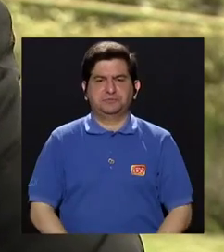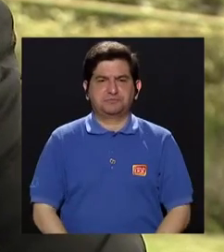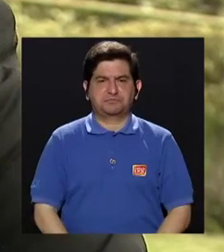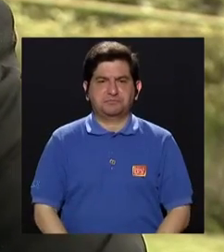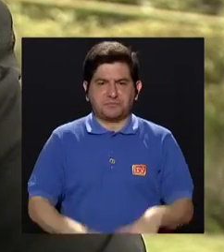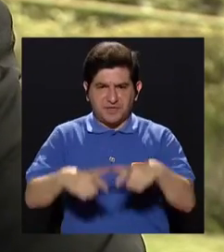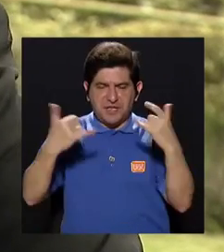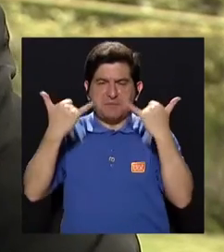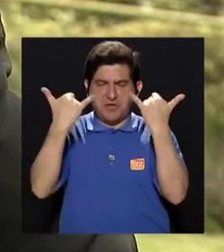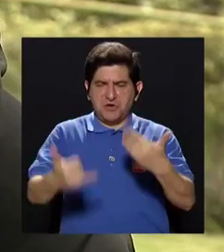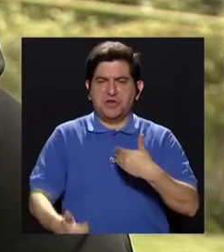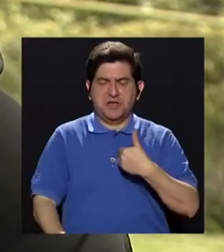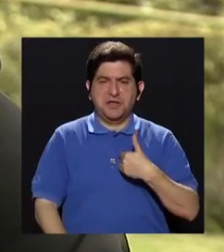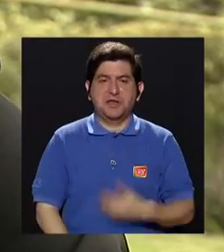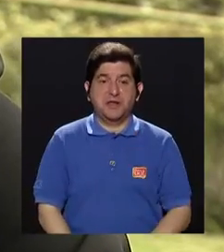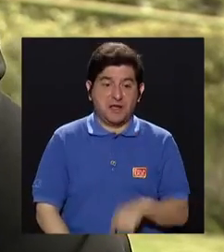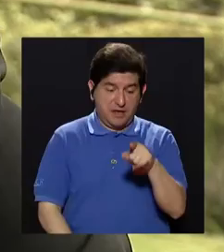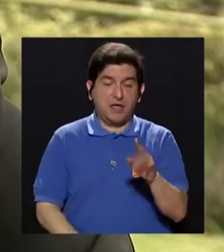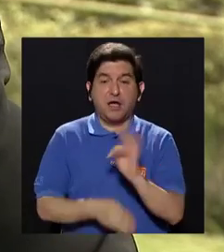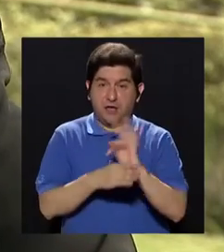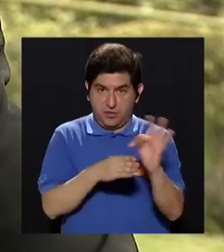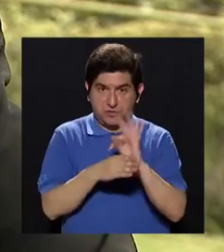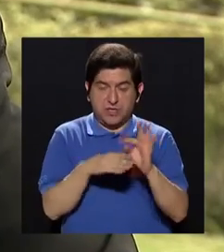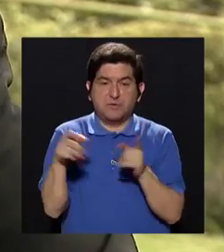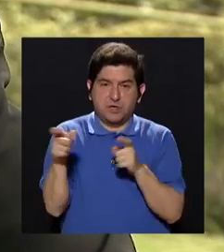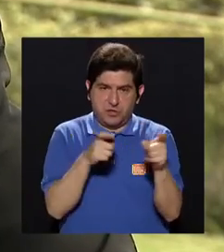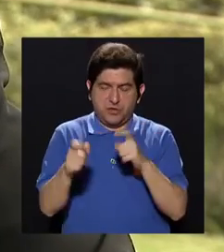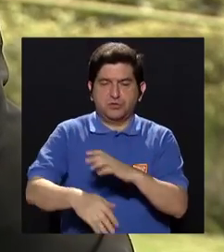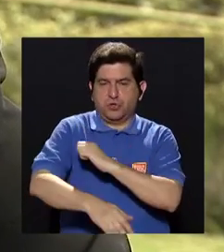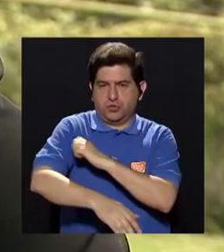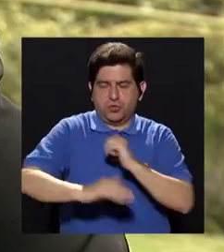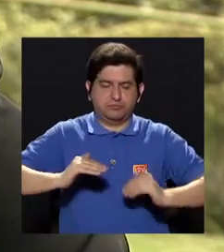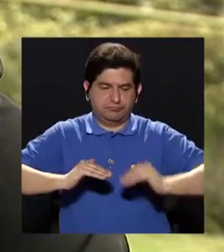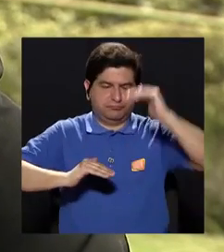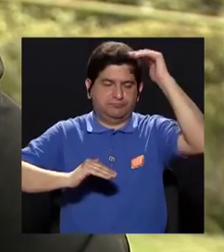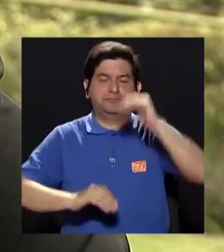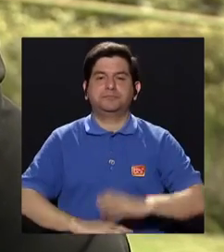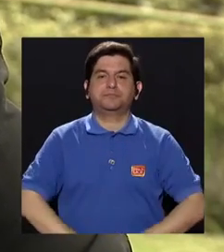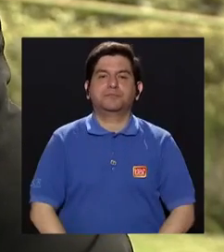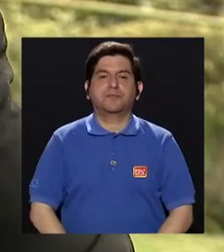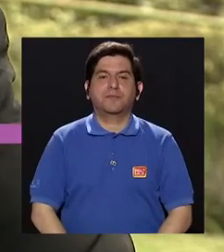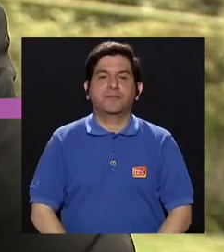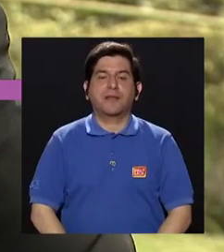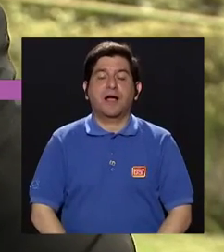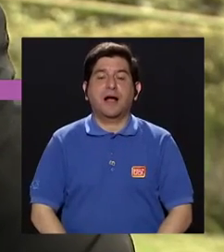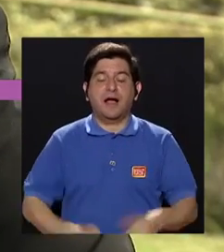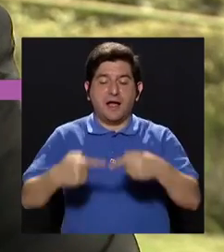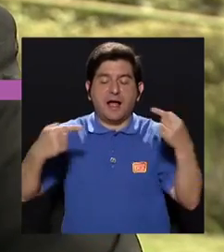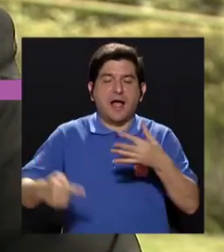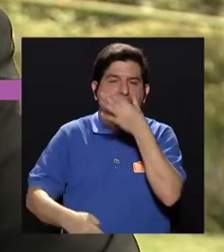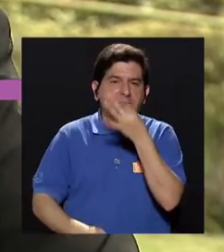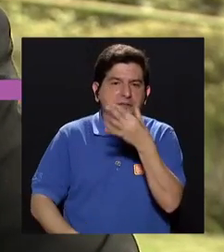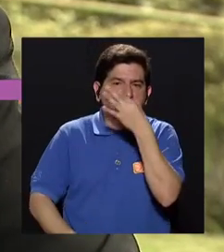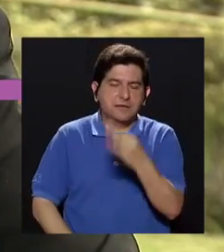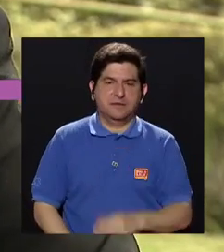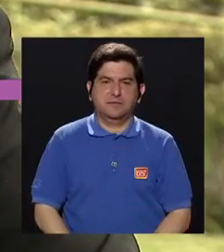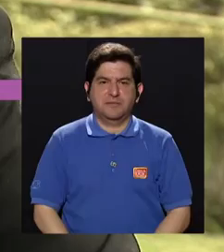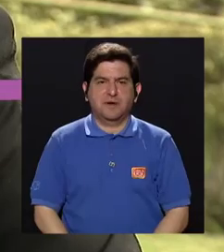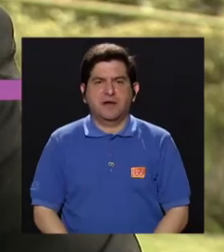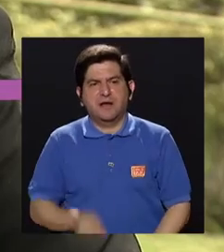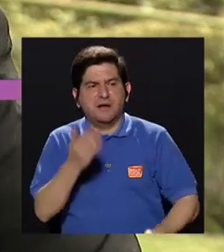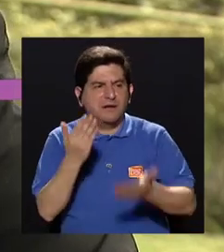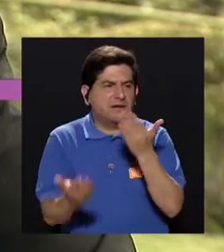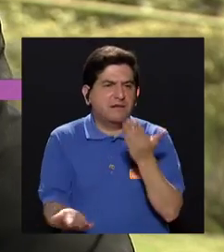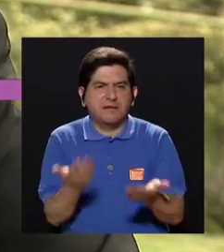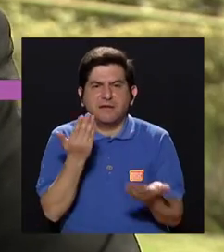adulto mayor, la mayoría ya padecen hipertensión y toman tratamiento para controlar la presión arterial. Entonces, llega el antigripal y